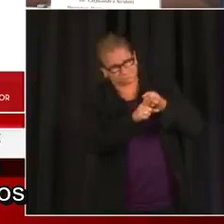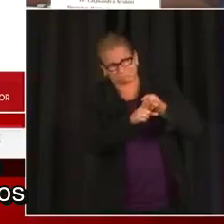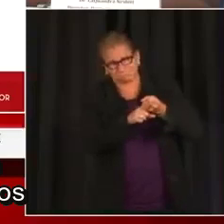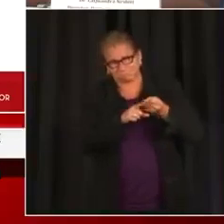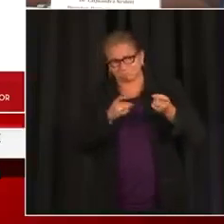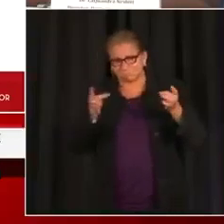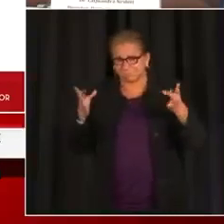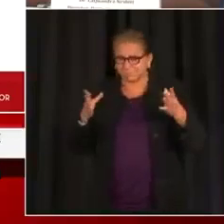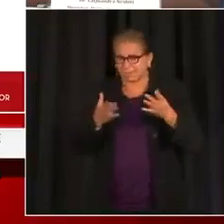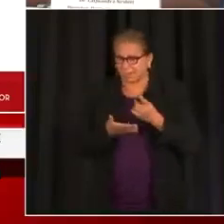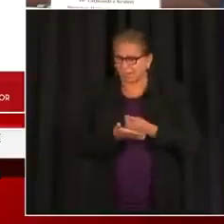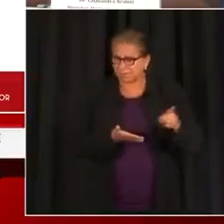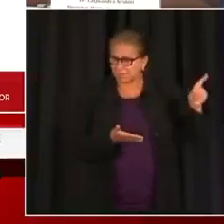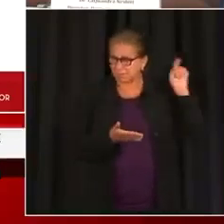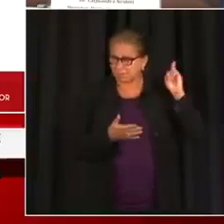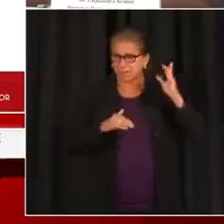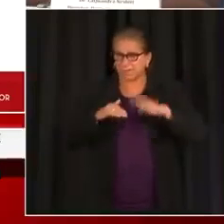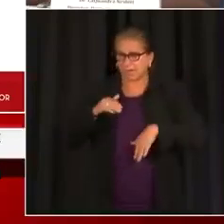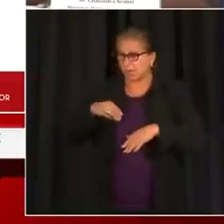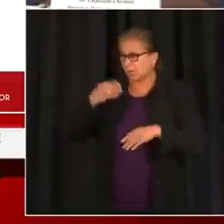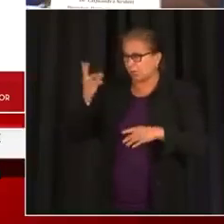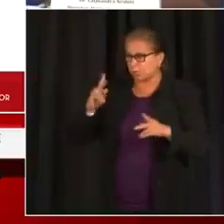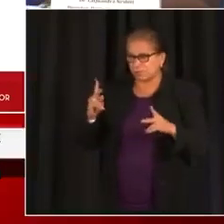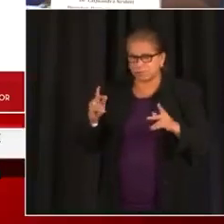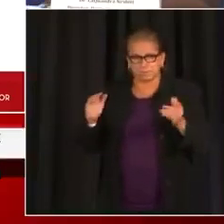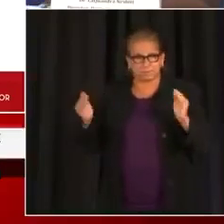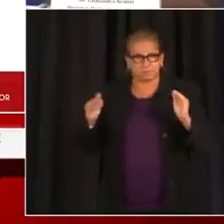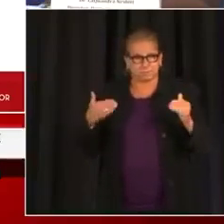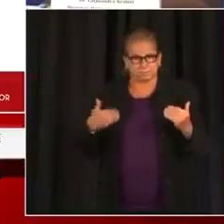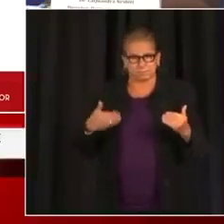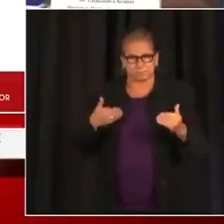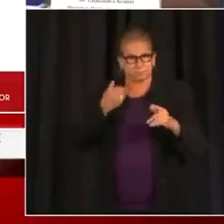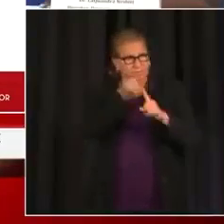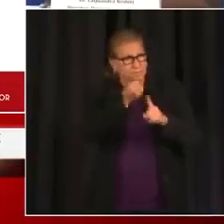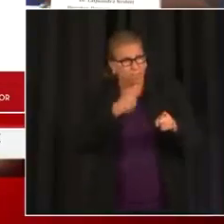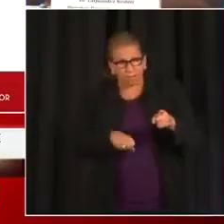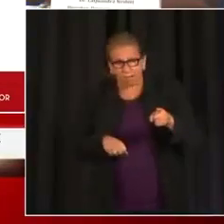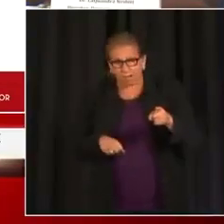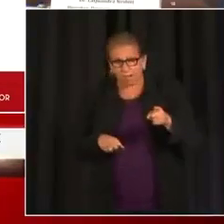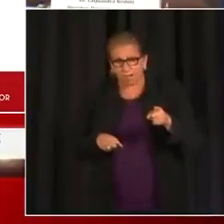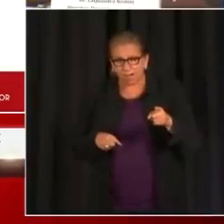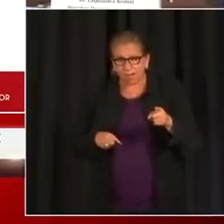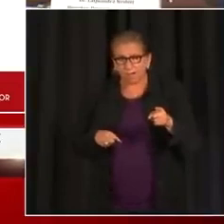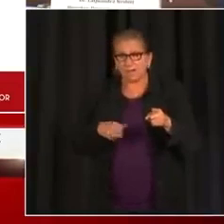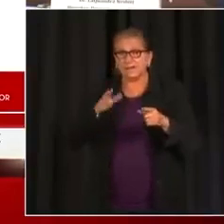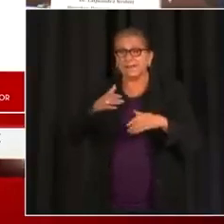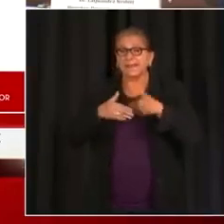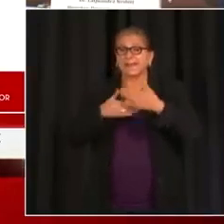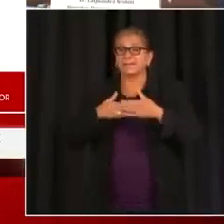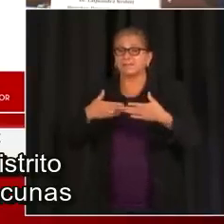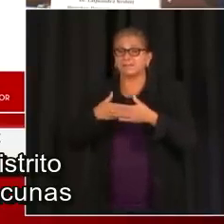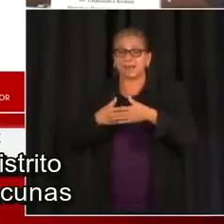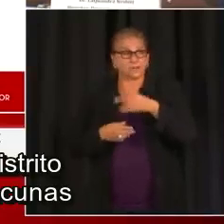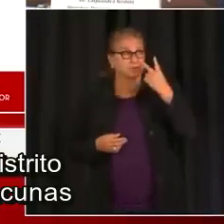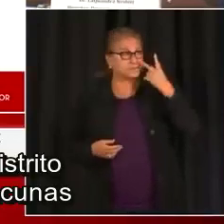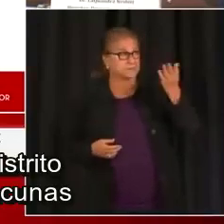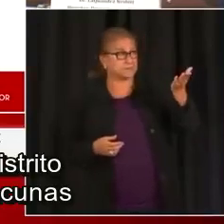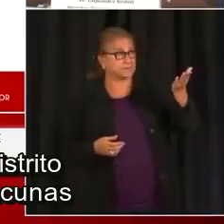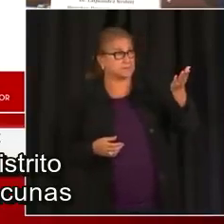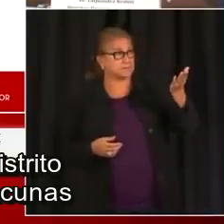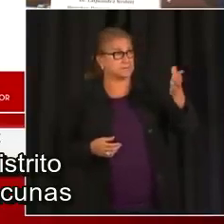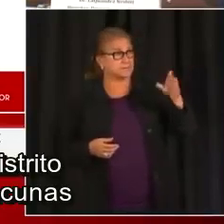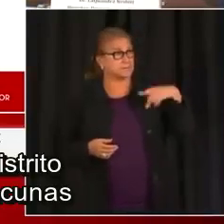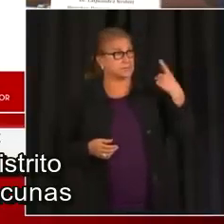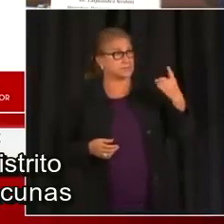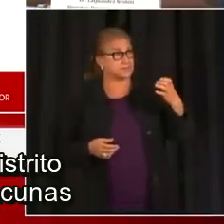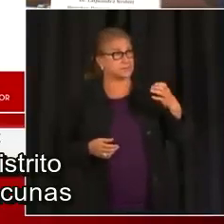afroamericanos se infecten con COVID que los jóvenes blancos. En la siguiente diapositiva verán en dónde estamos en el